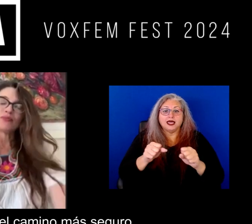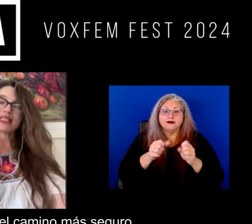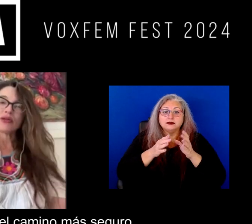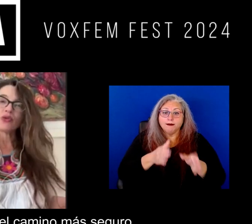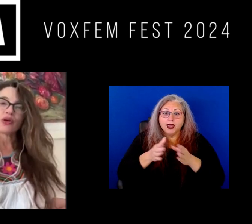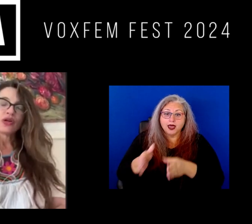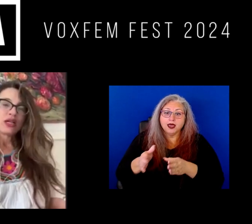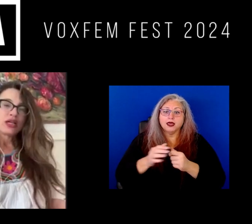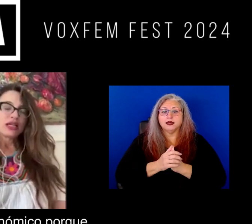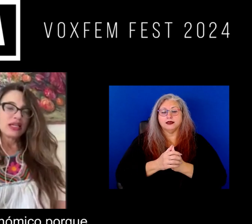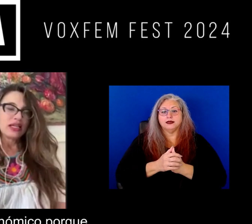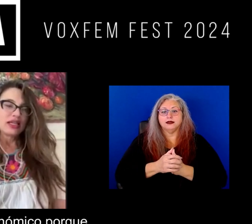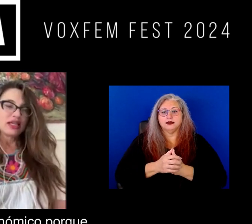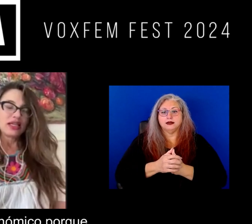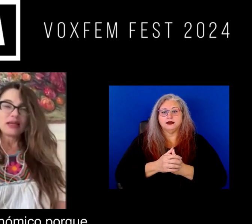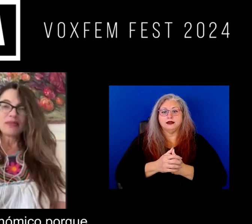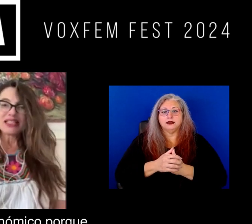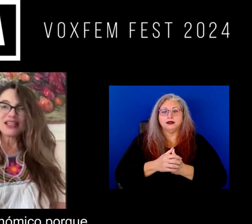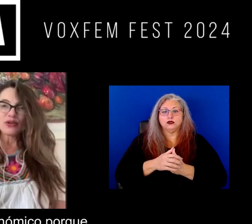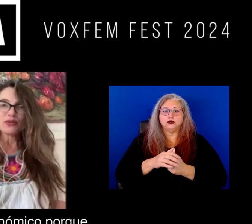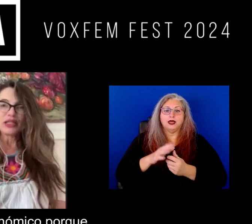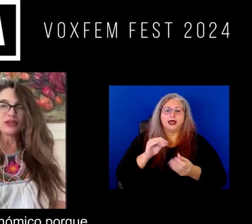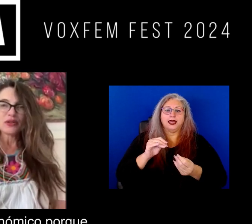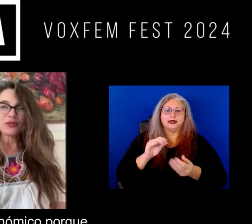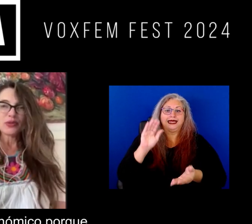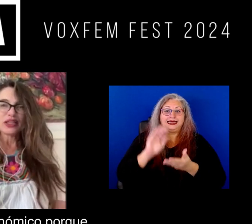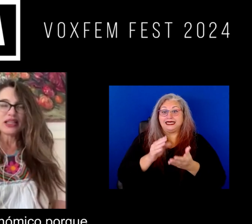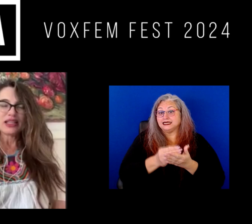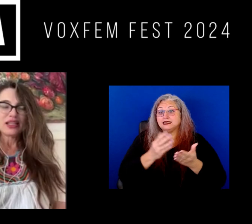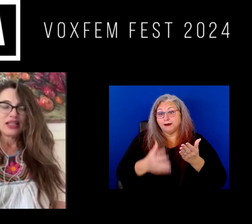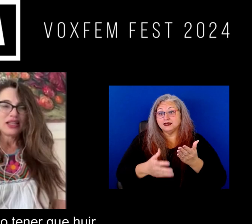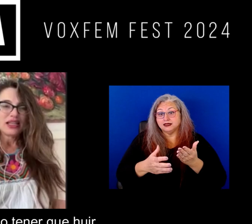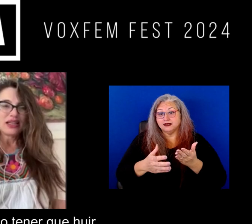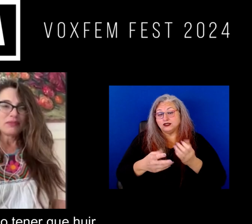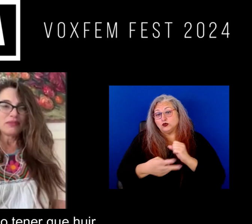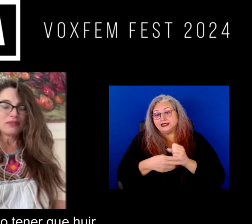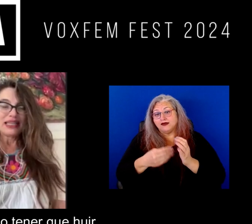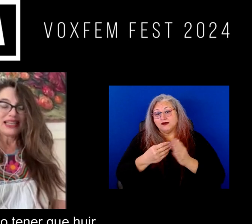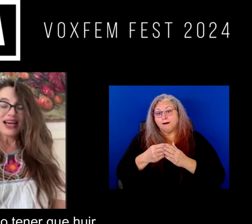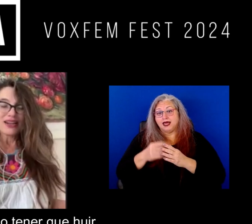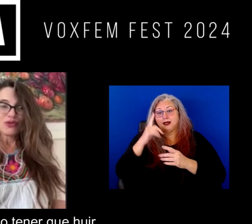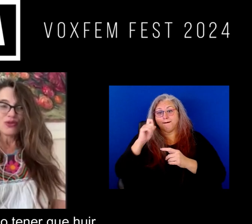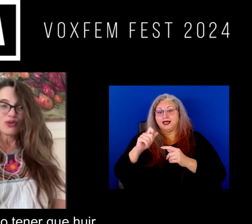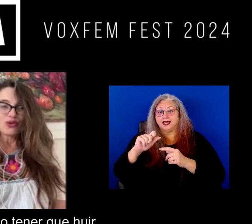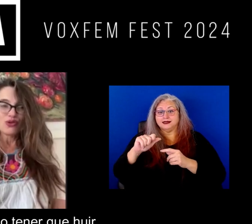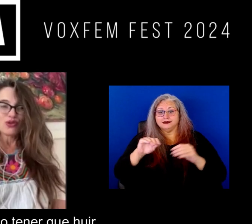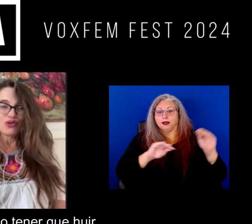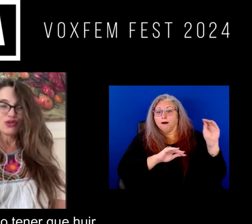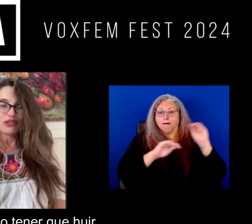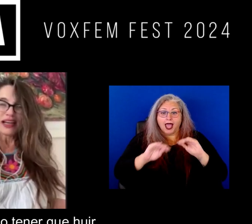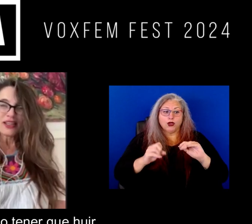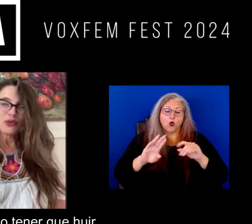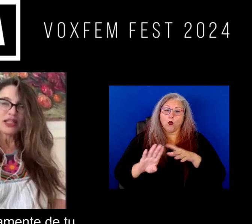camino más seguro y más económico ¿no? porque emigrar o